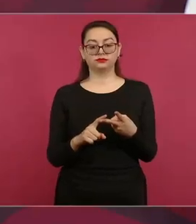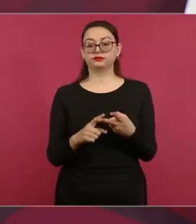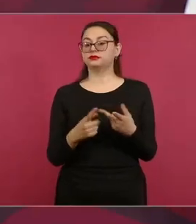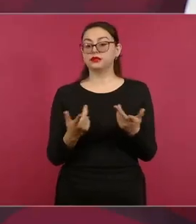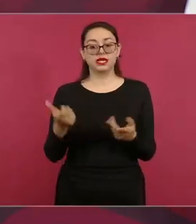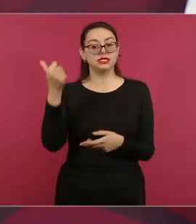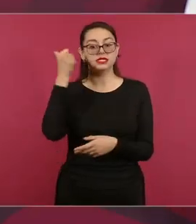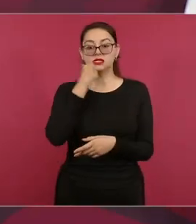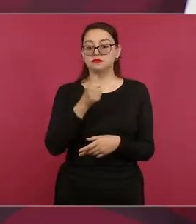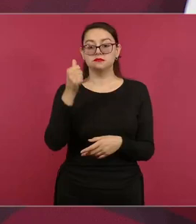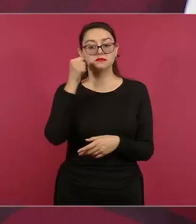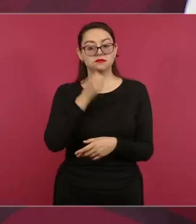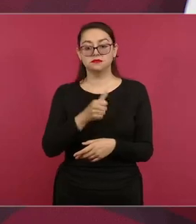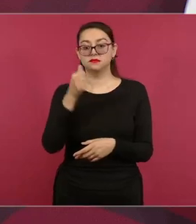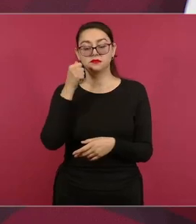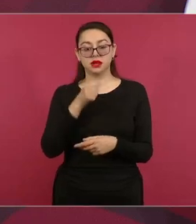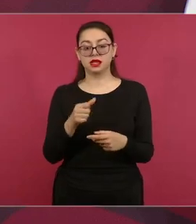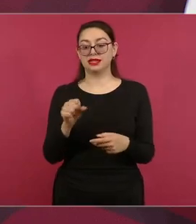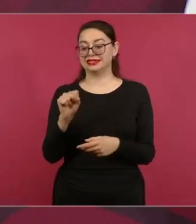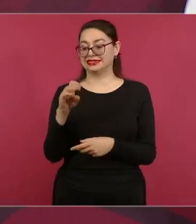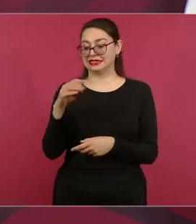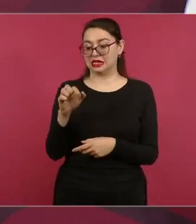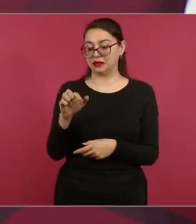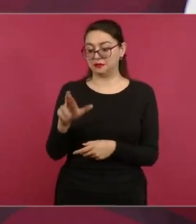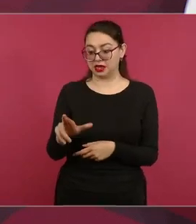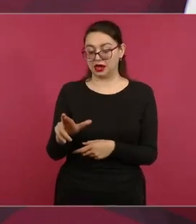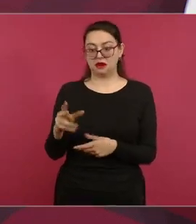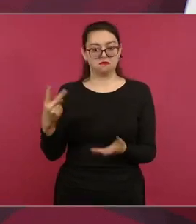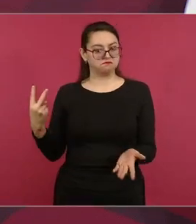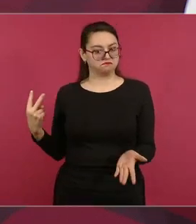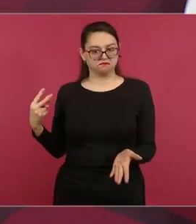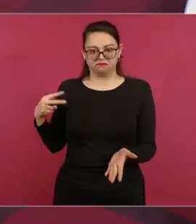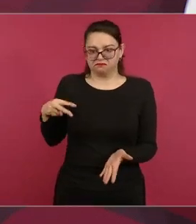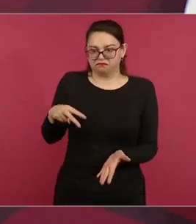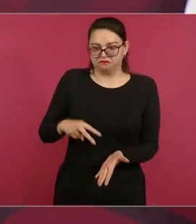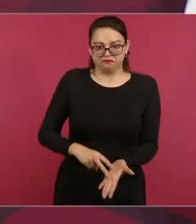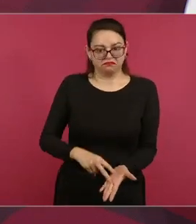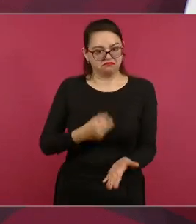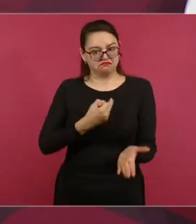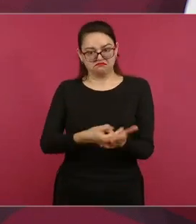inundación, que hay un huracán… Ahí están presentes. Ahí están ellos.